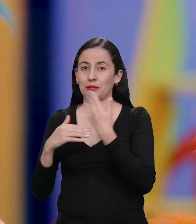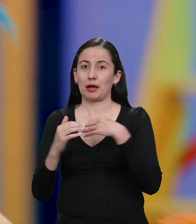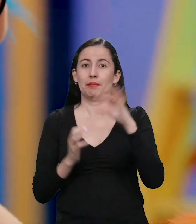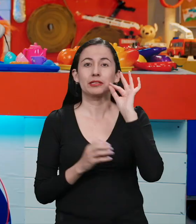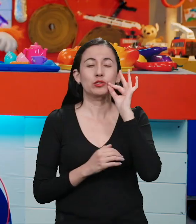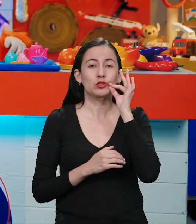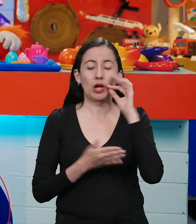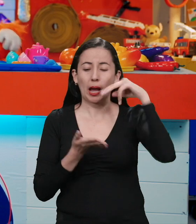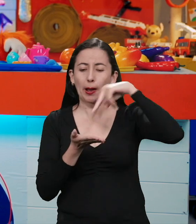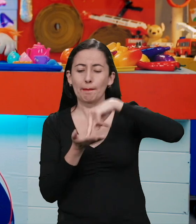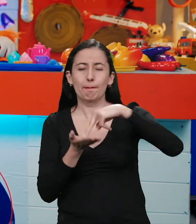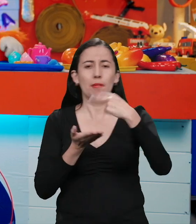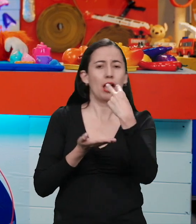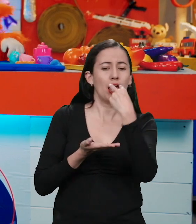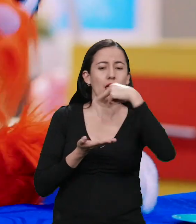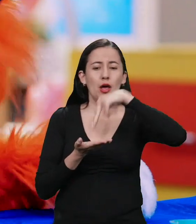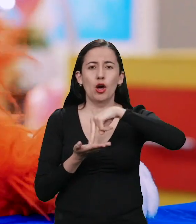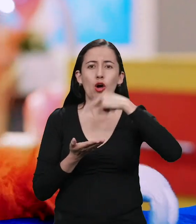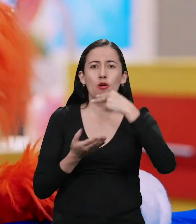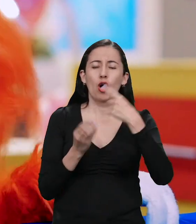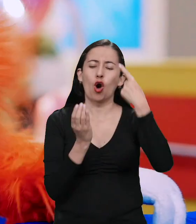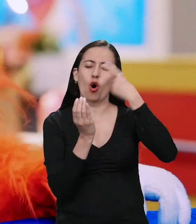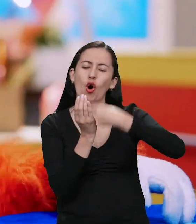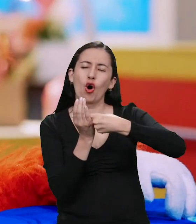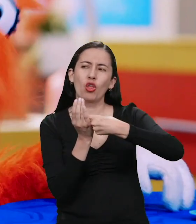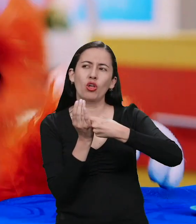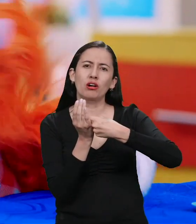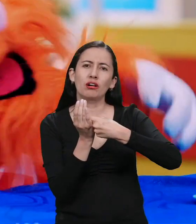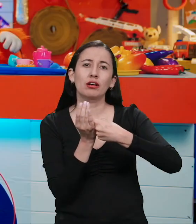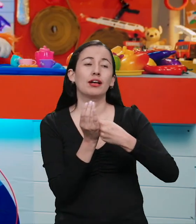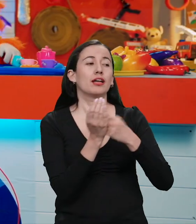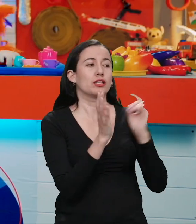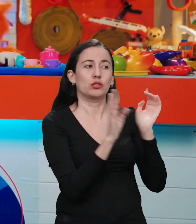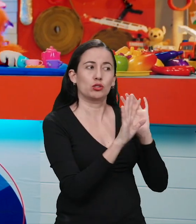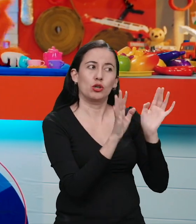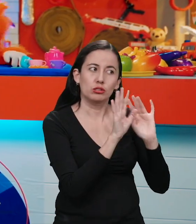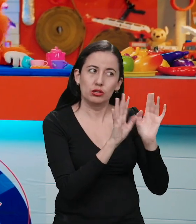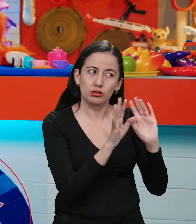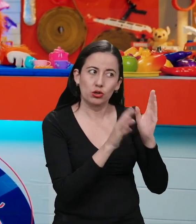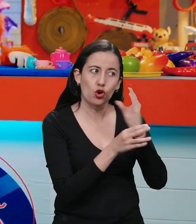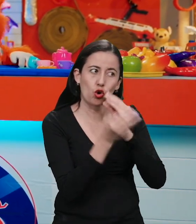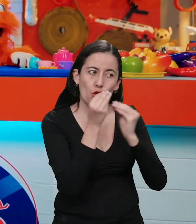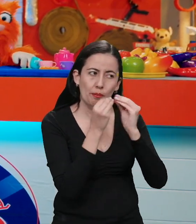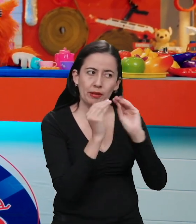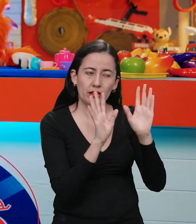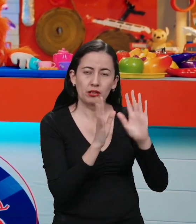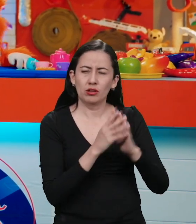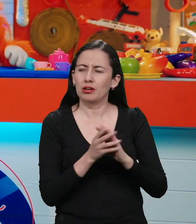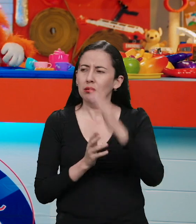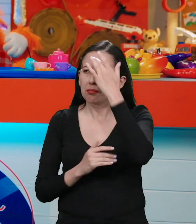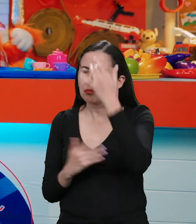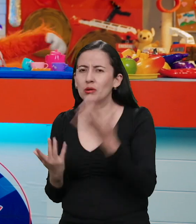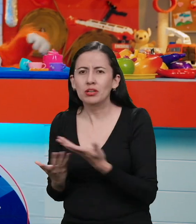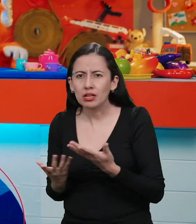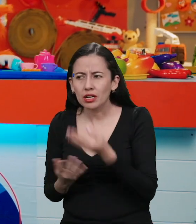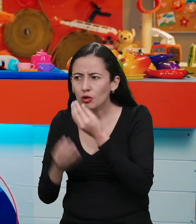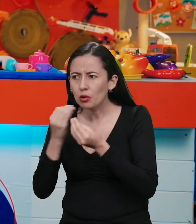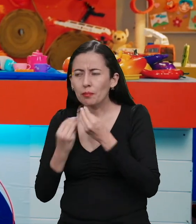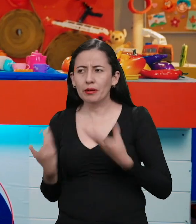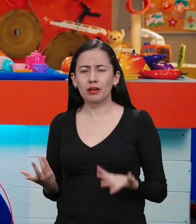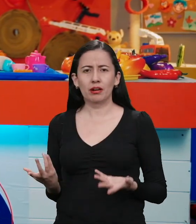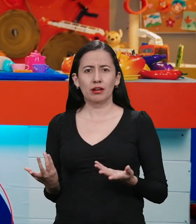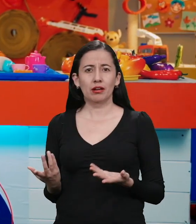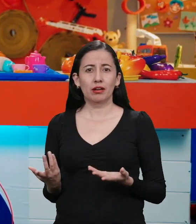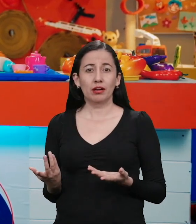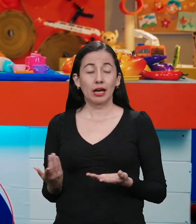Polita ¡Pizza, chi, papa, pizza! ¡O do po do kiel! ¡No, no! ¡Eso no! ¿Cómo que no? ¿Pero no vamos a